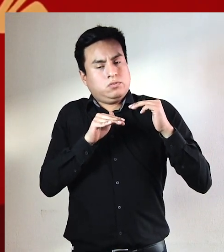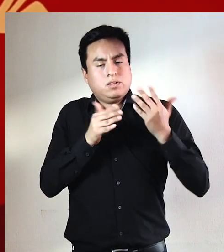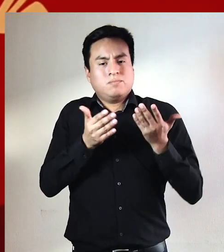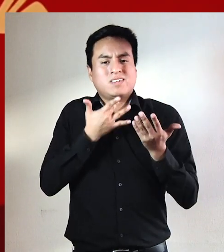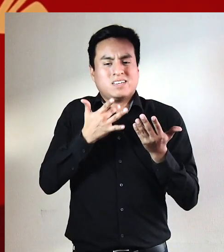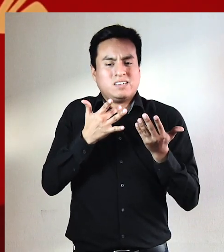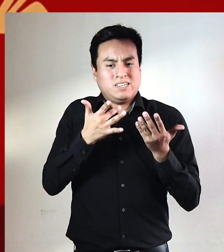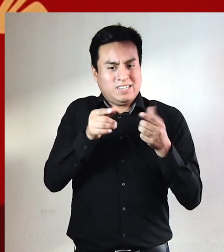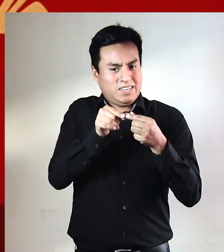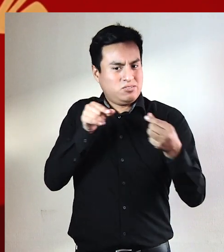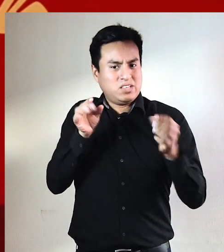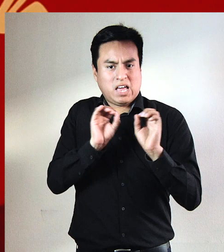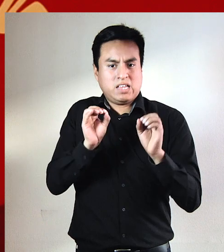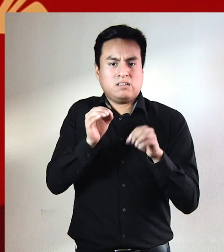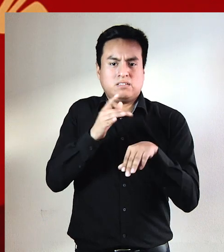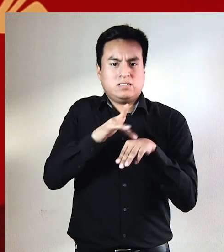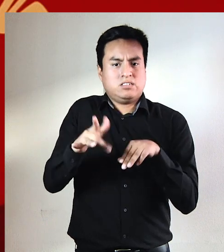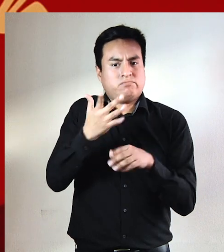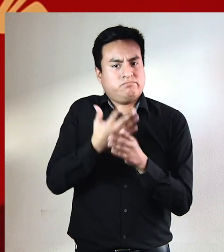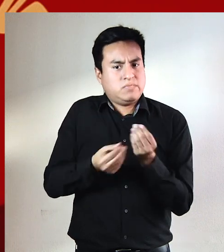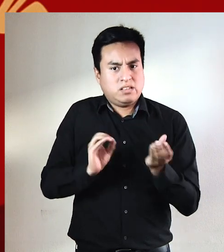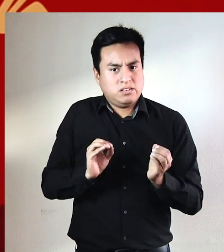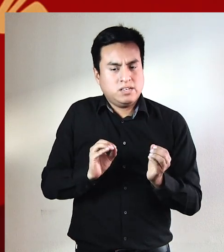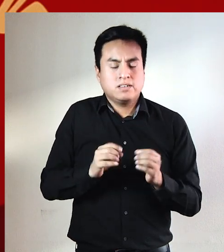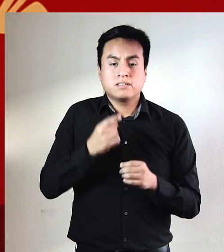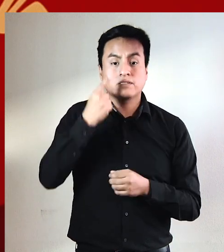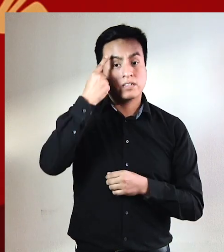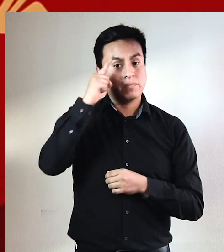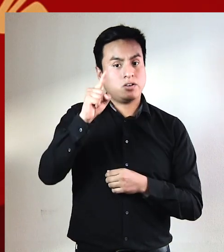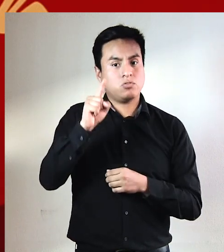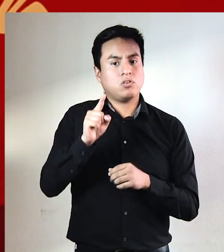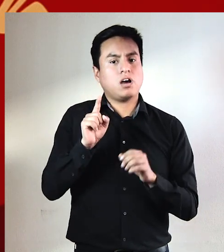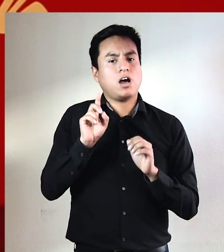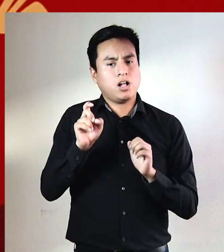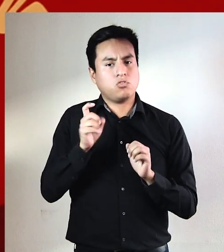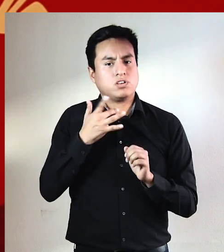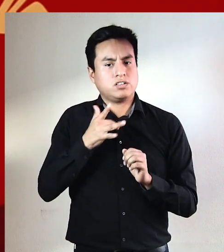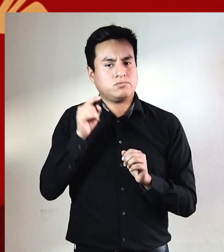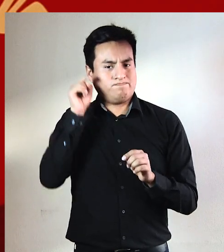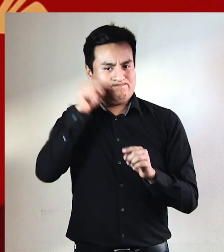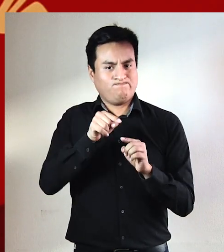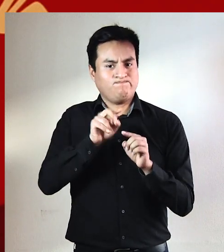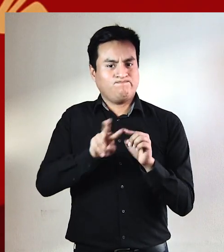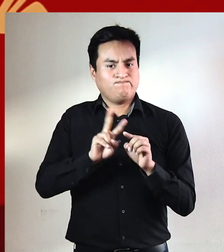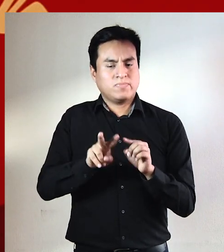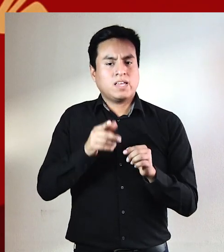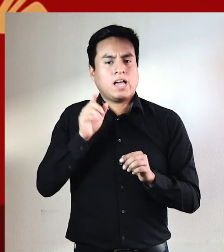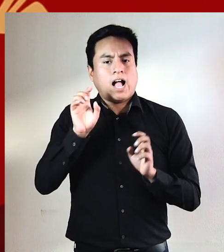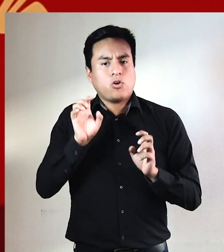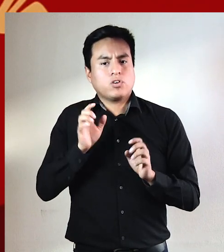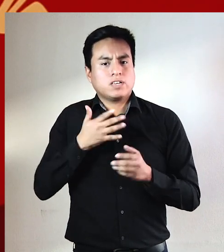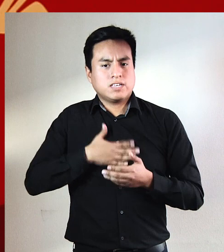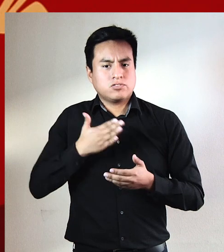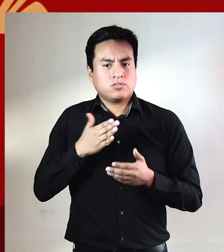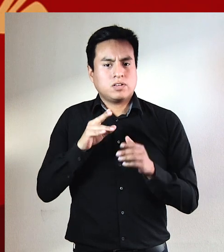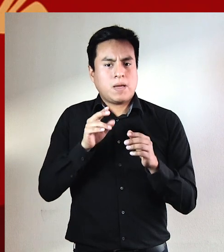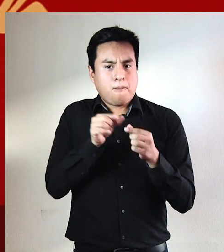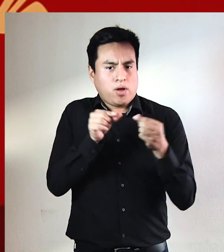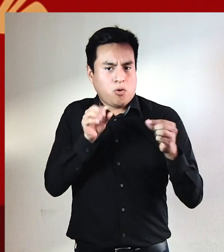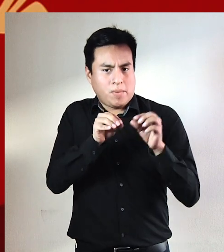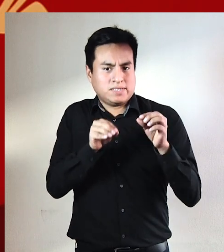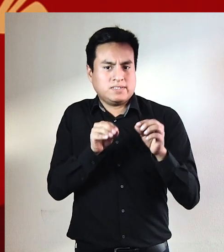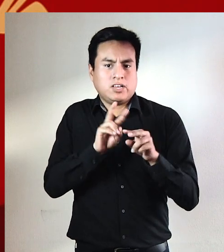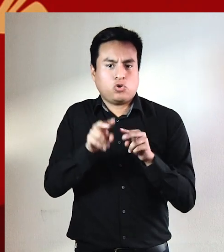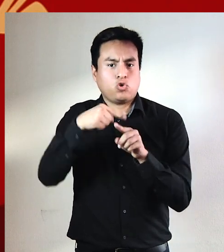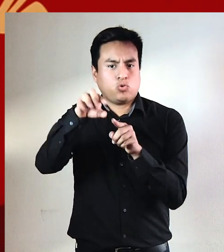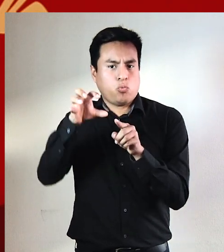metros para que nada de esto hubiese existido, sin embargo, algo quiso que fuéramos, algo quiso que hubiese un pueblo más